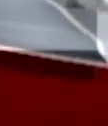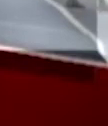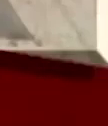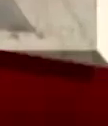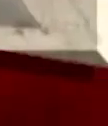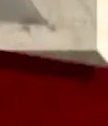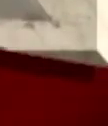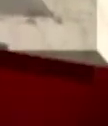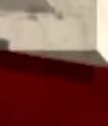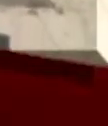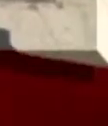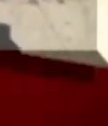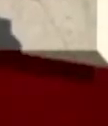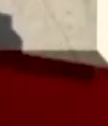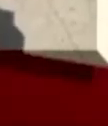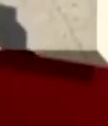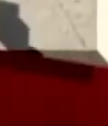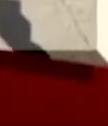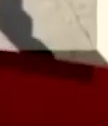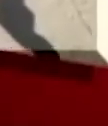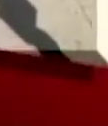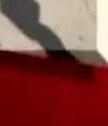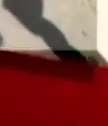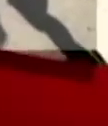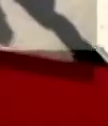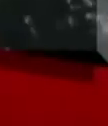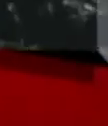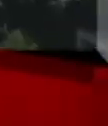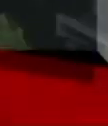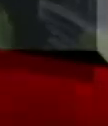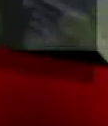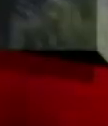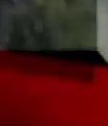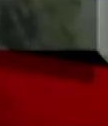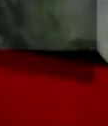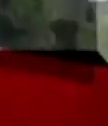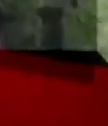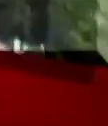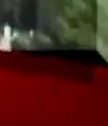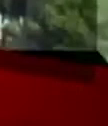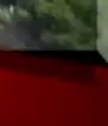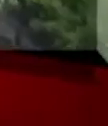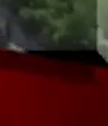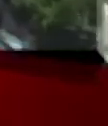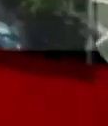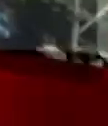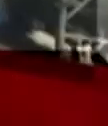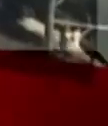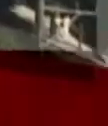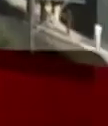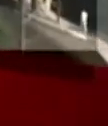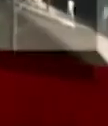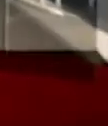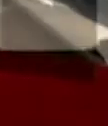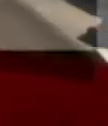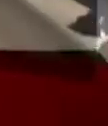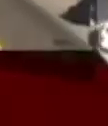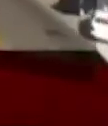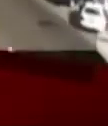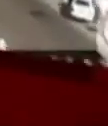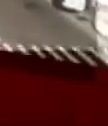Pero yo sé dónde te escondes